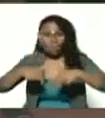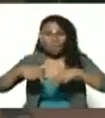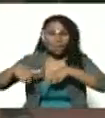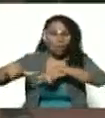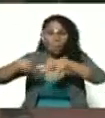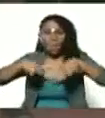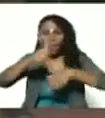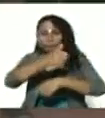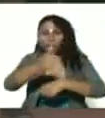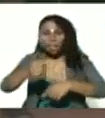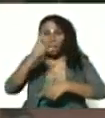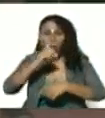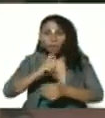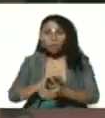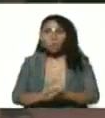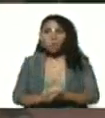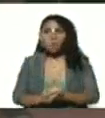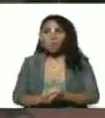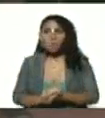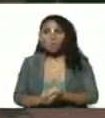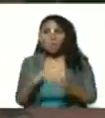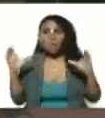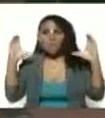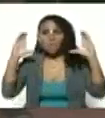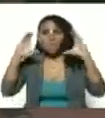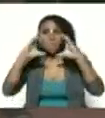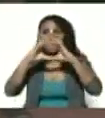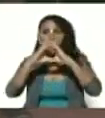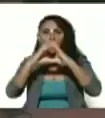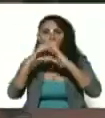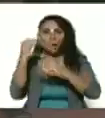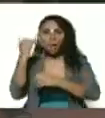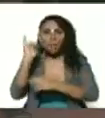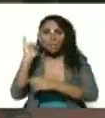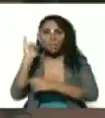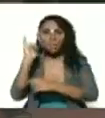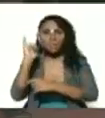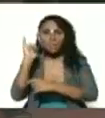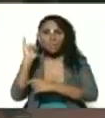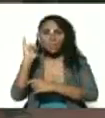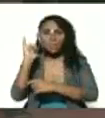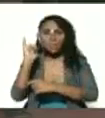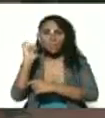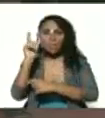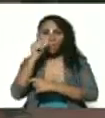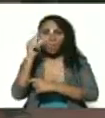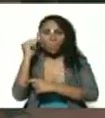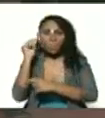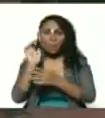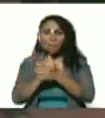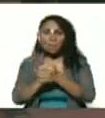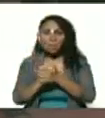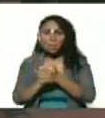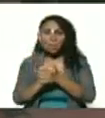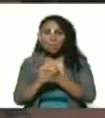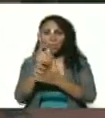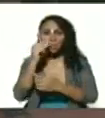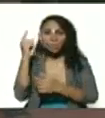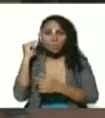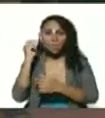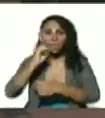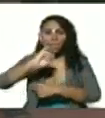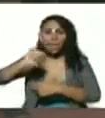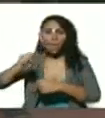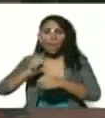cada año concentra a los y las amigas y amigos de Jorge